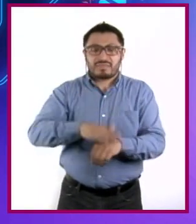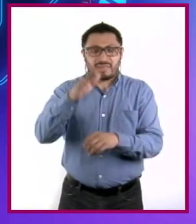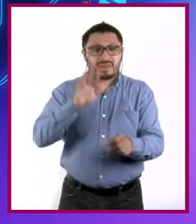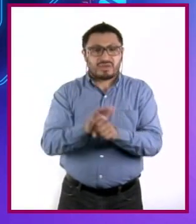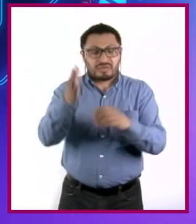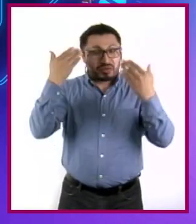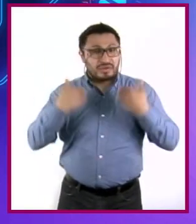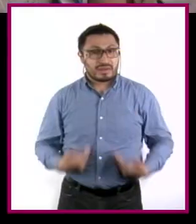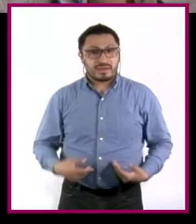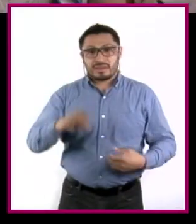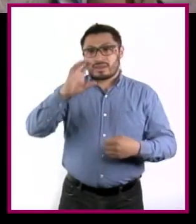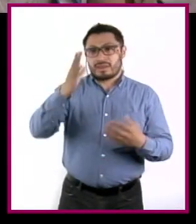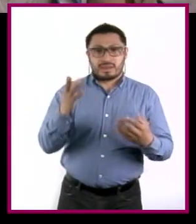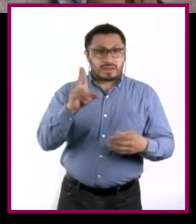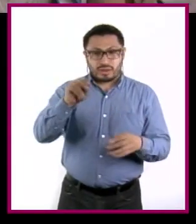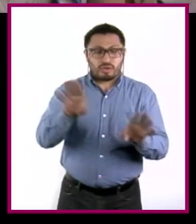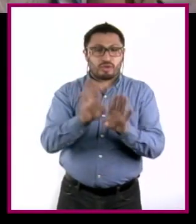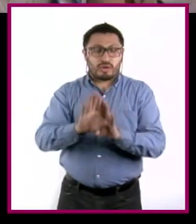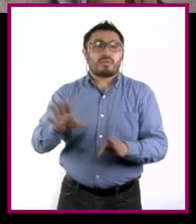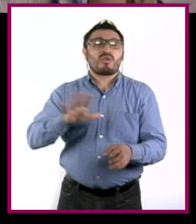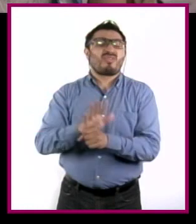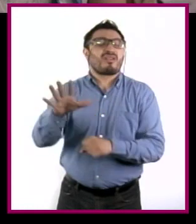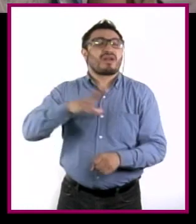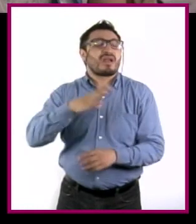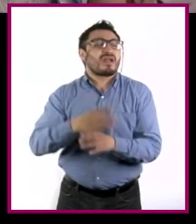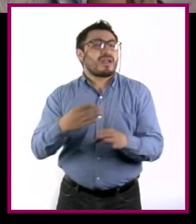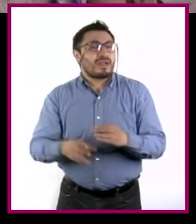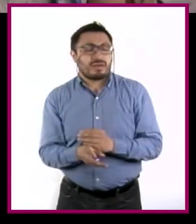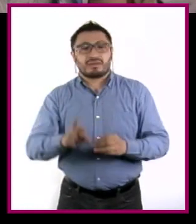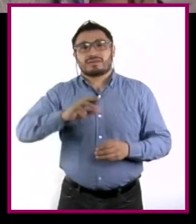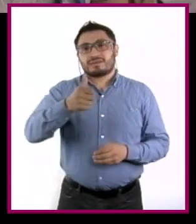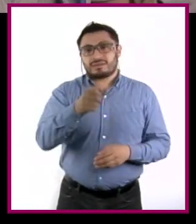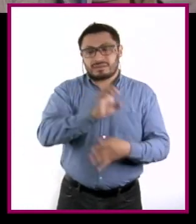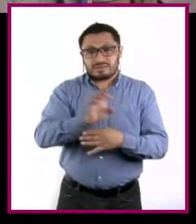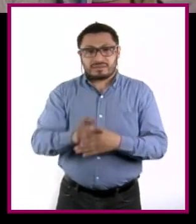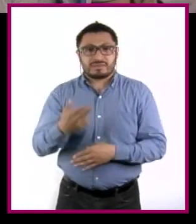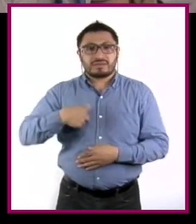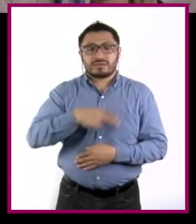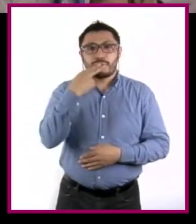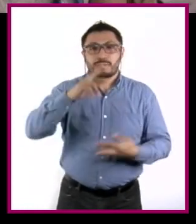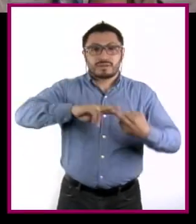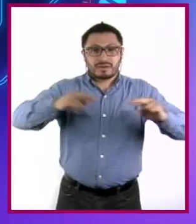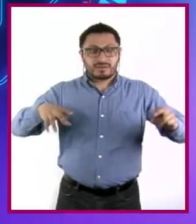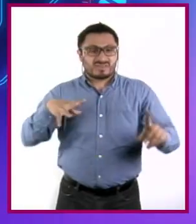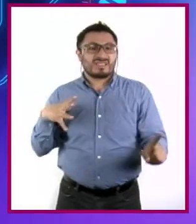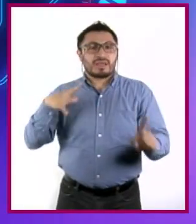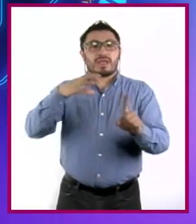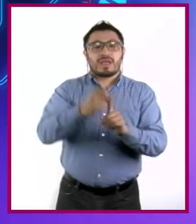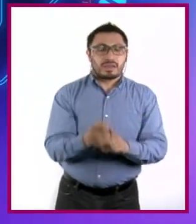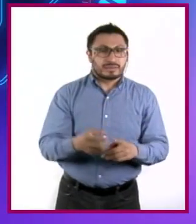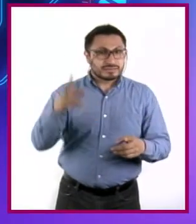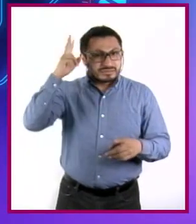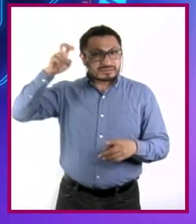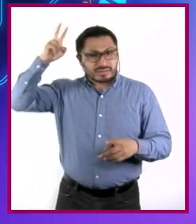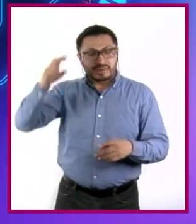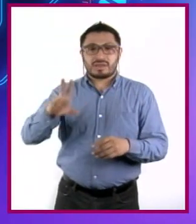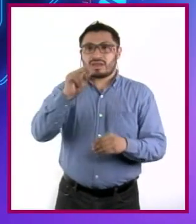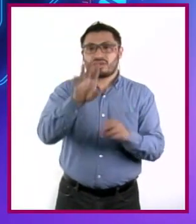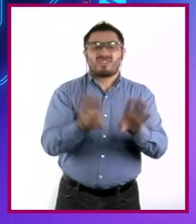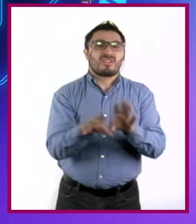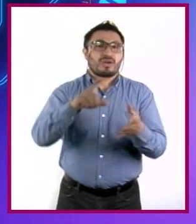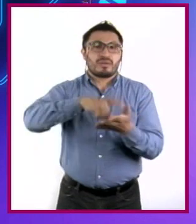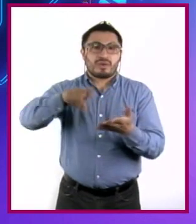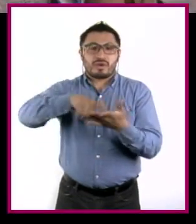y no por lo que tenemos. Así que utilizaremos nuestros recursos en alcanzar nuestros sueños en lugar de comprar cosas